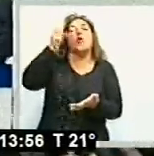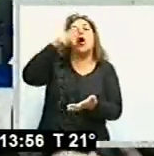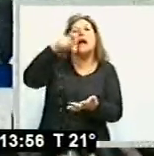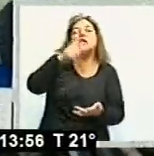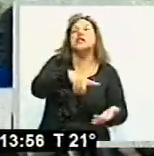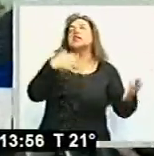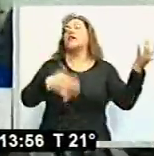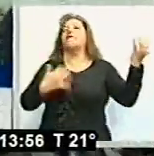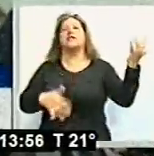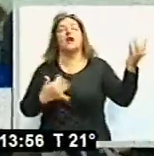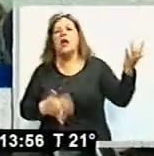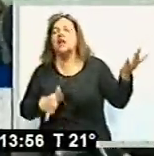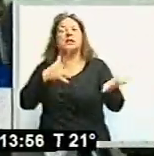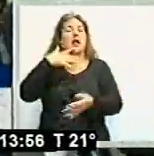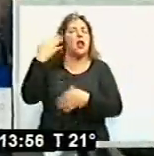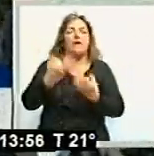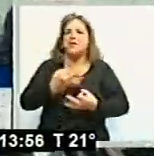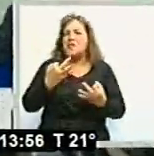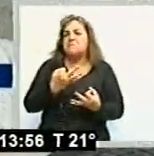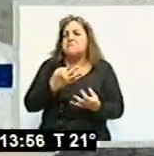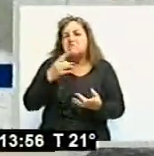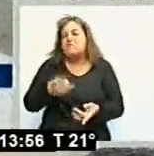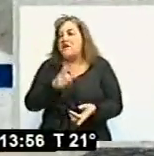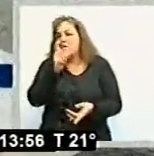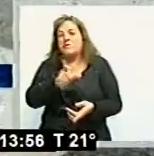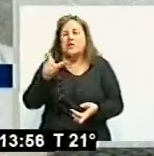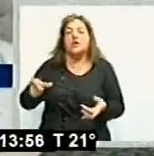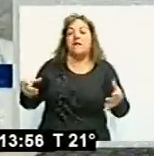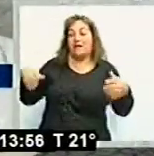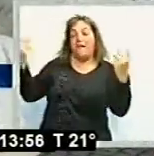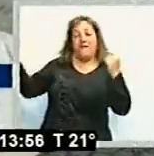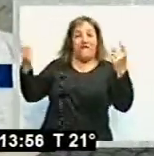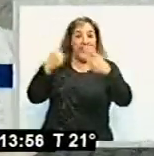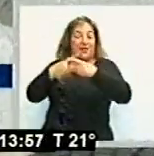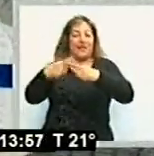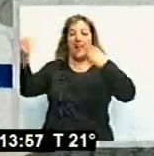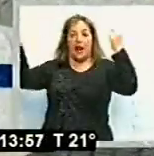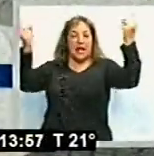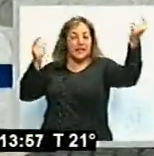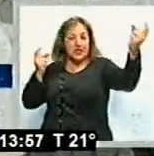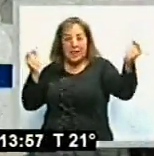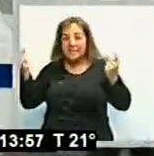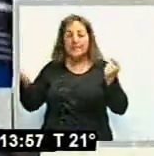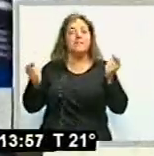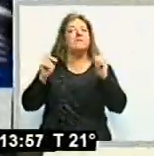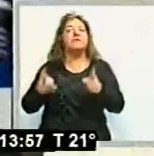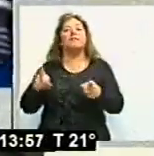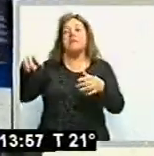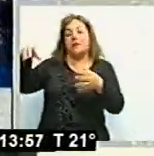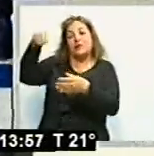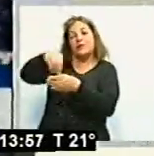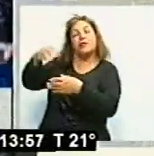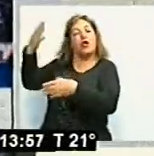Cafayate. La verdad que teníamos el Festival de la Zamba, el Cumbia Fest, producciones privadas desde lo teatral,